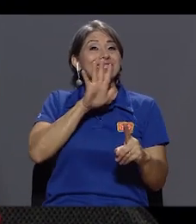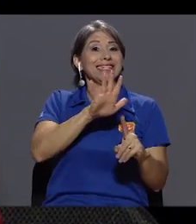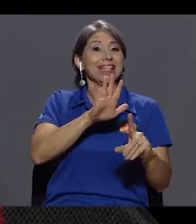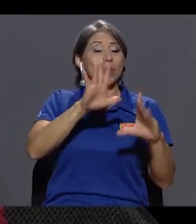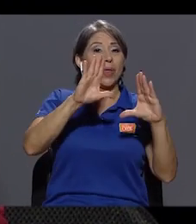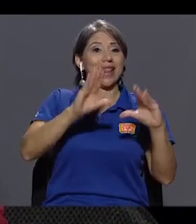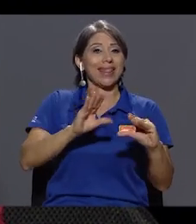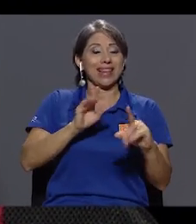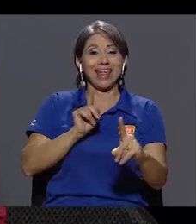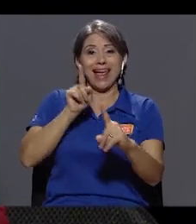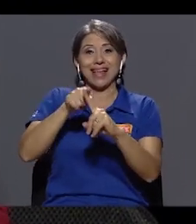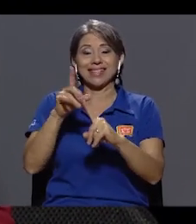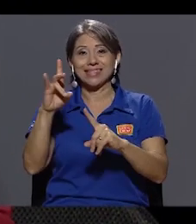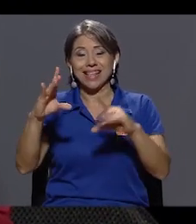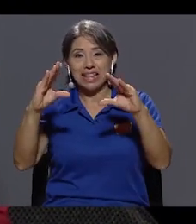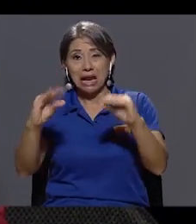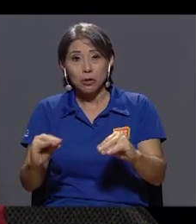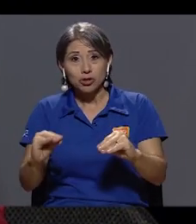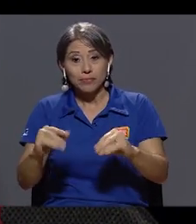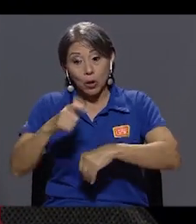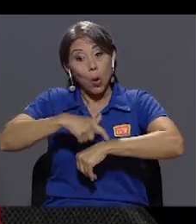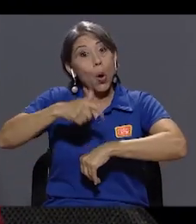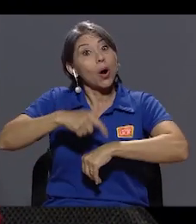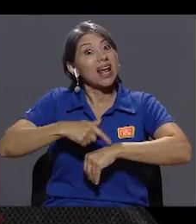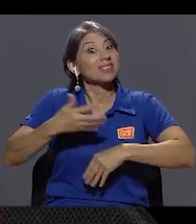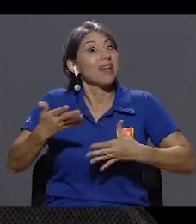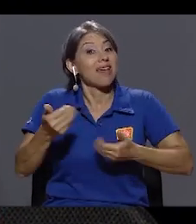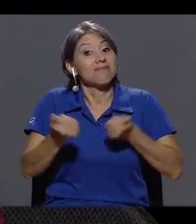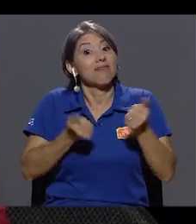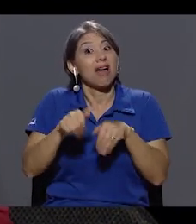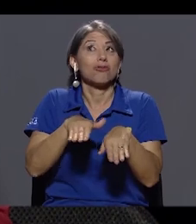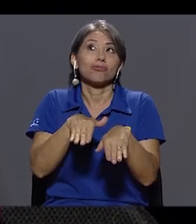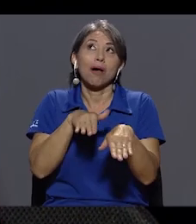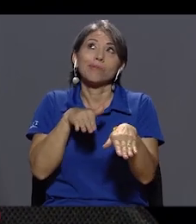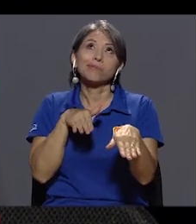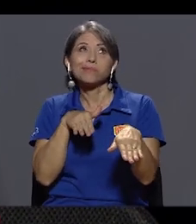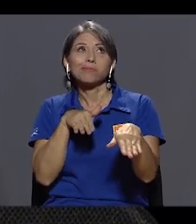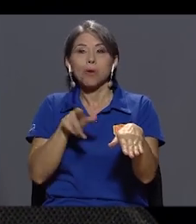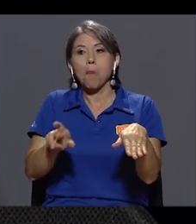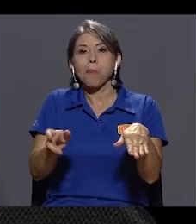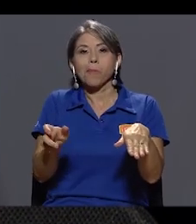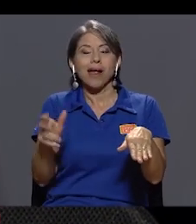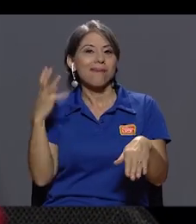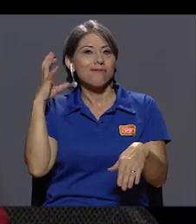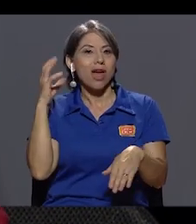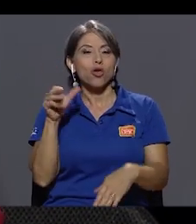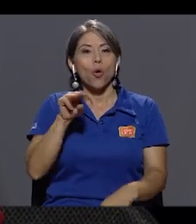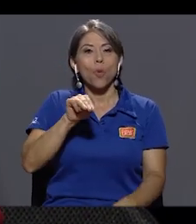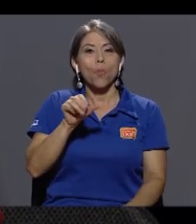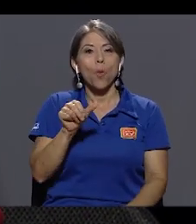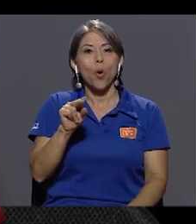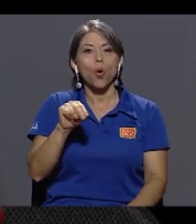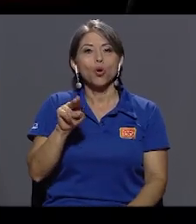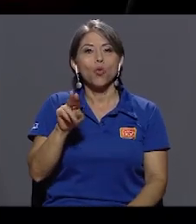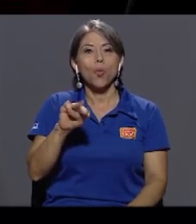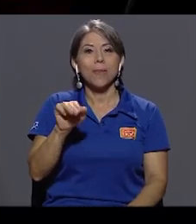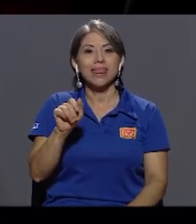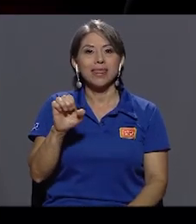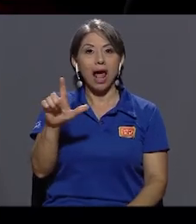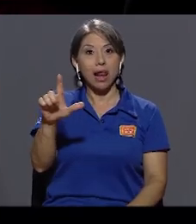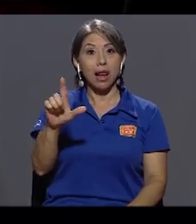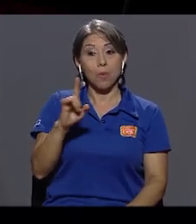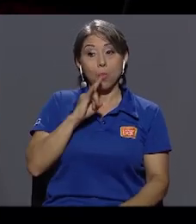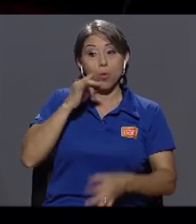a 7 de la noche, en horas pico de los carros, ¿verdad? En Radio Monumental, que es una emisora muy prestigiosa. Claro, por supuesto, y con una